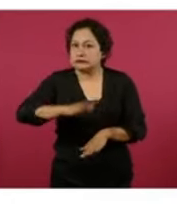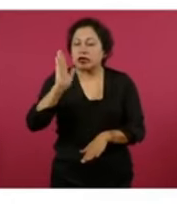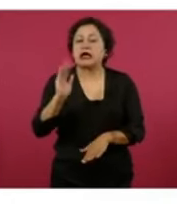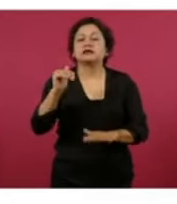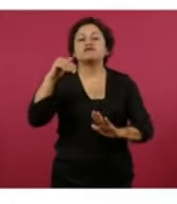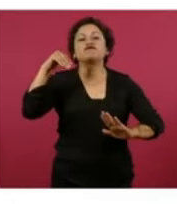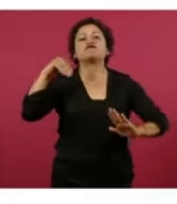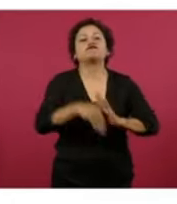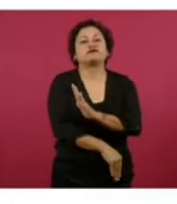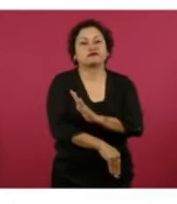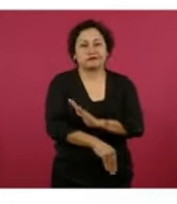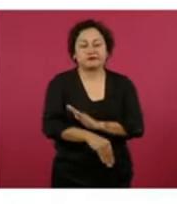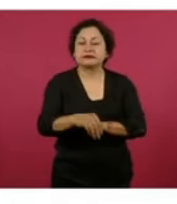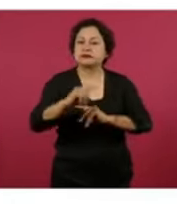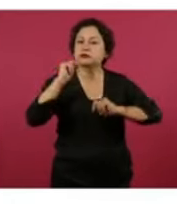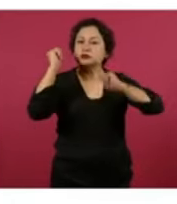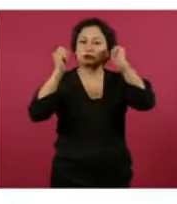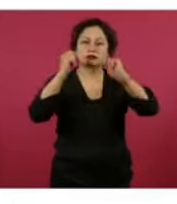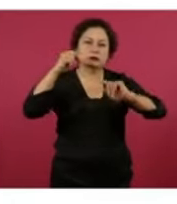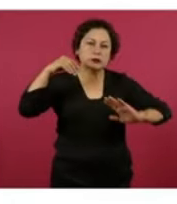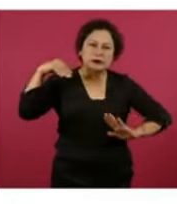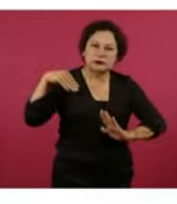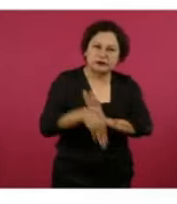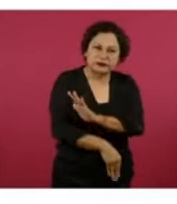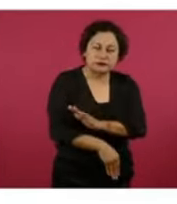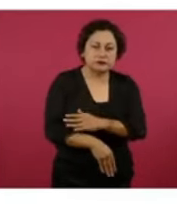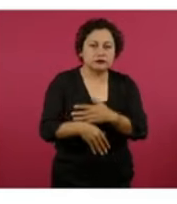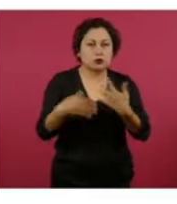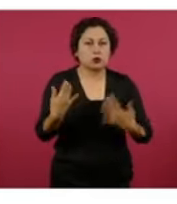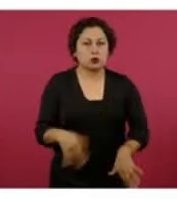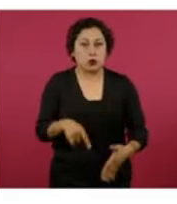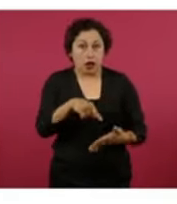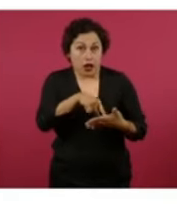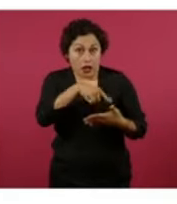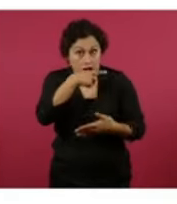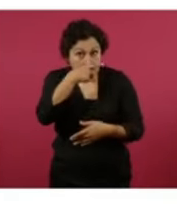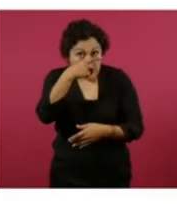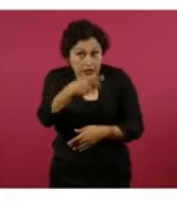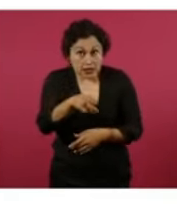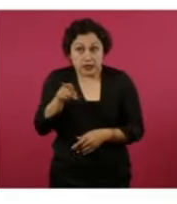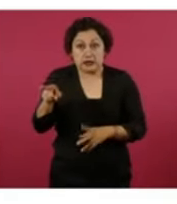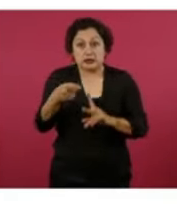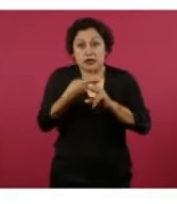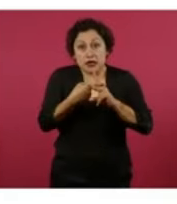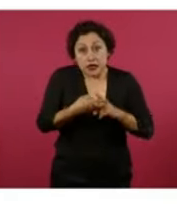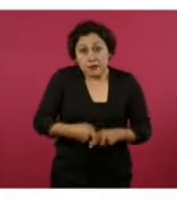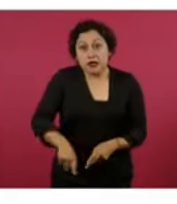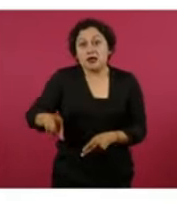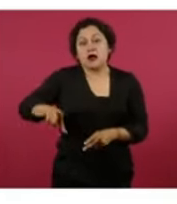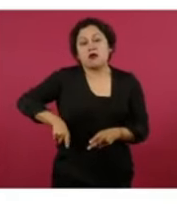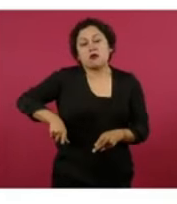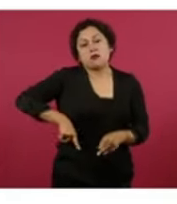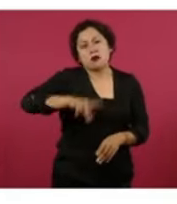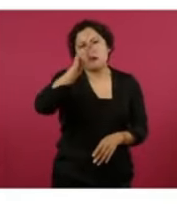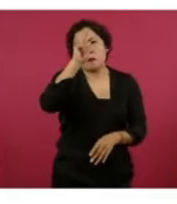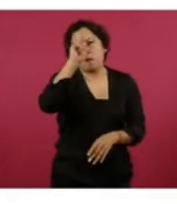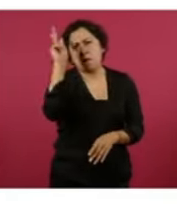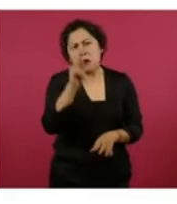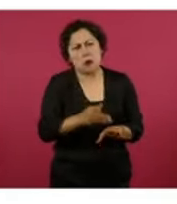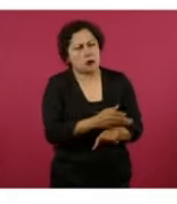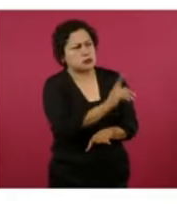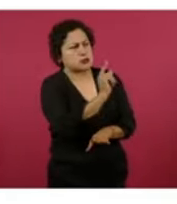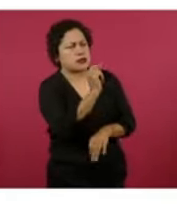ciento y el turismo 7 por ciento, que sería el peor arranque de una administración en 70 años. ¿Qué pasó?